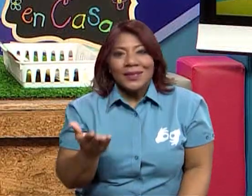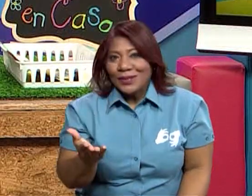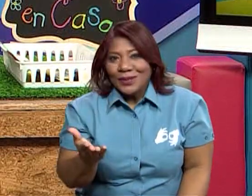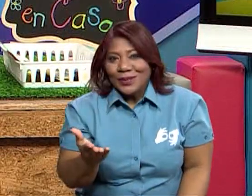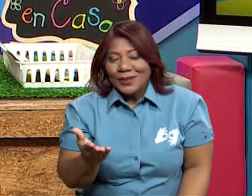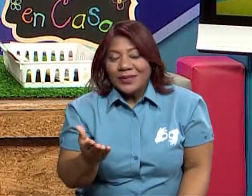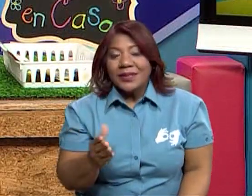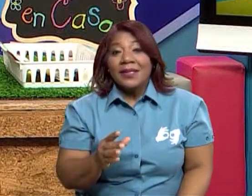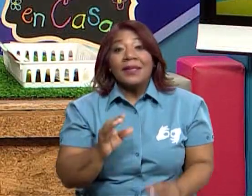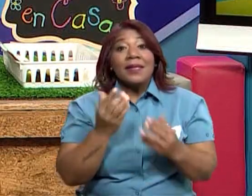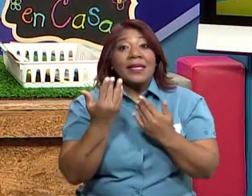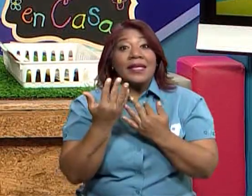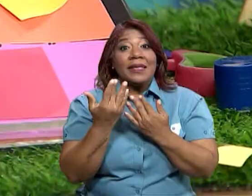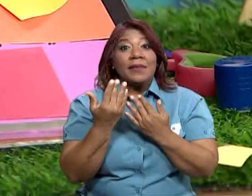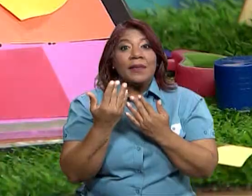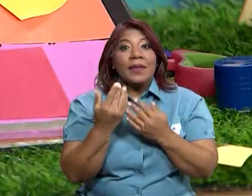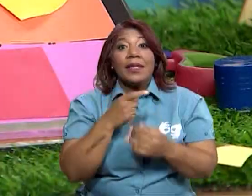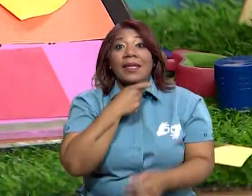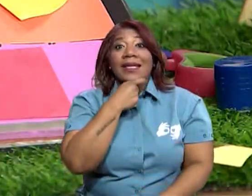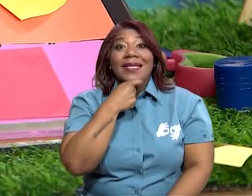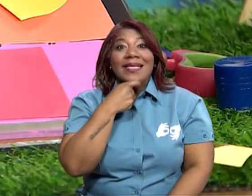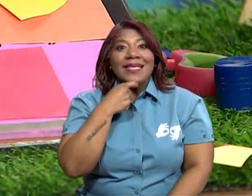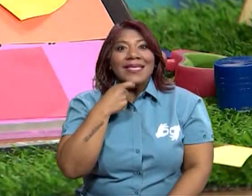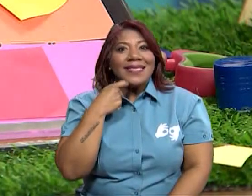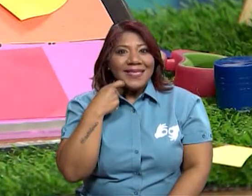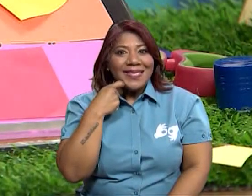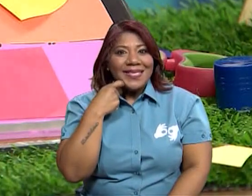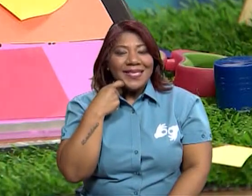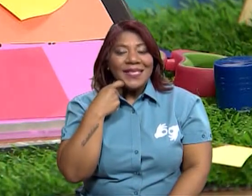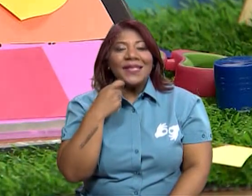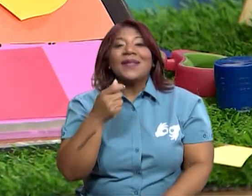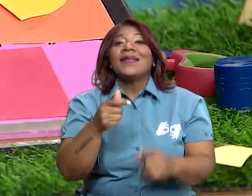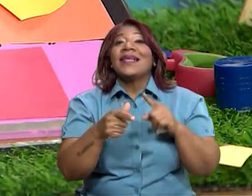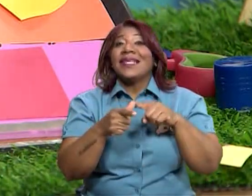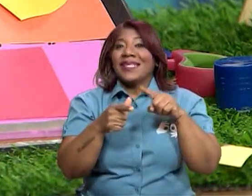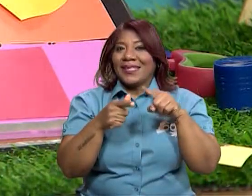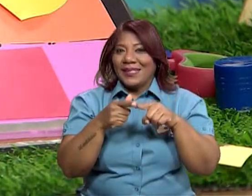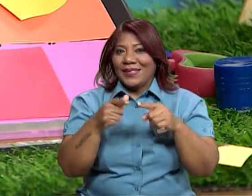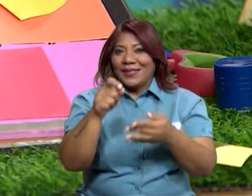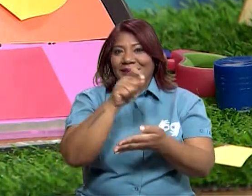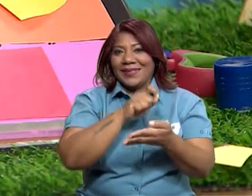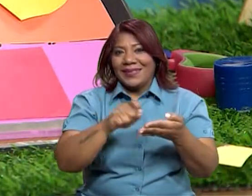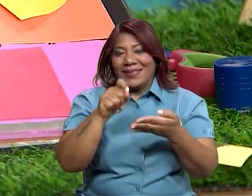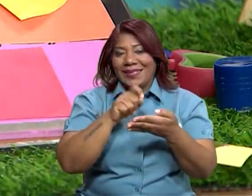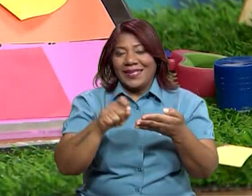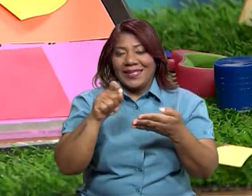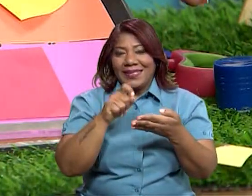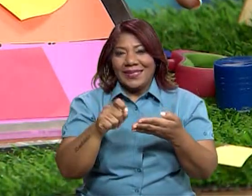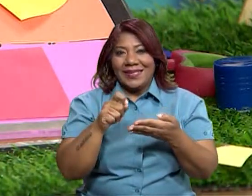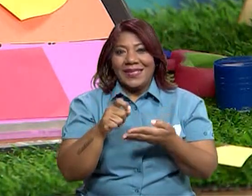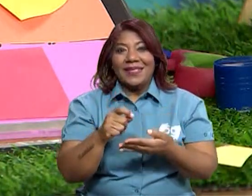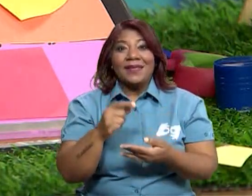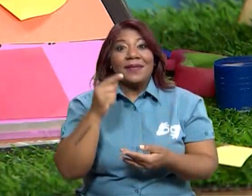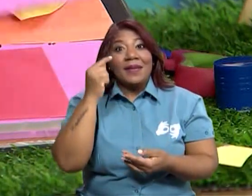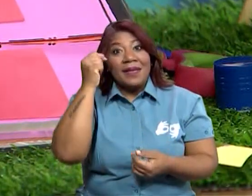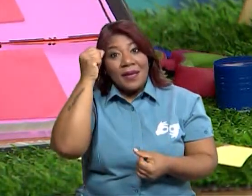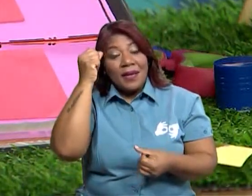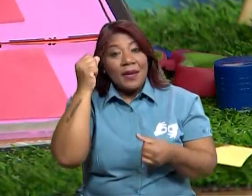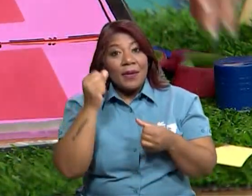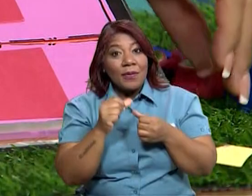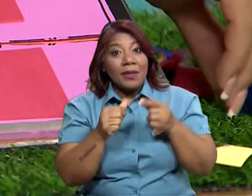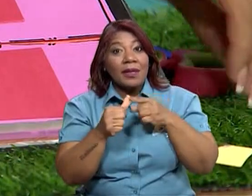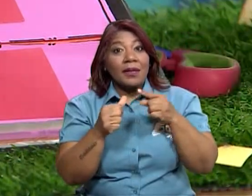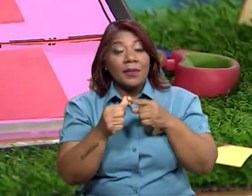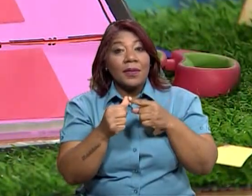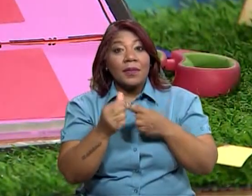seque bien, entonces puedas escribir esos sentimientos que afloraron en ti cuando leíste la poesía. Y por